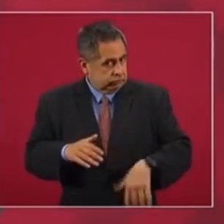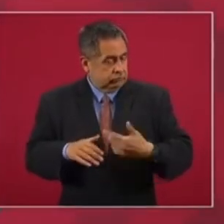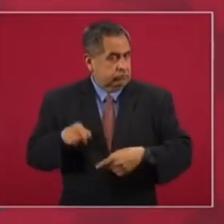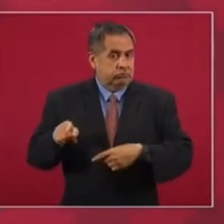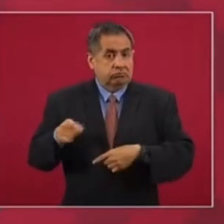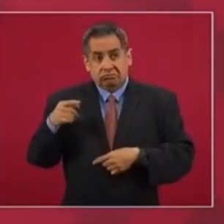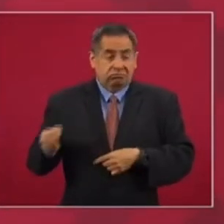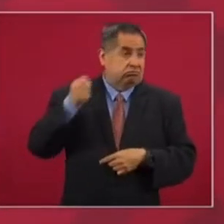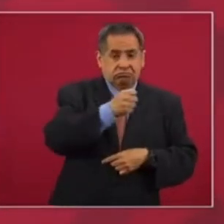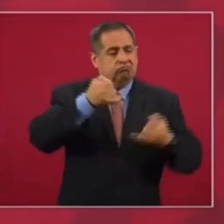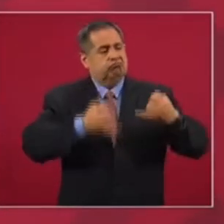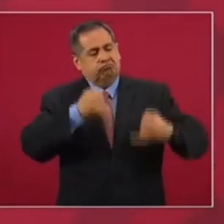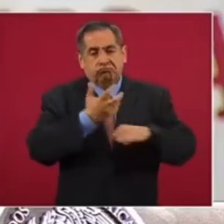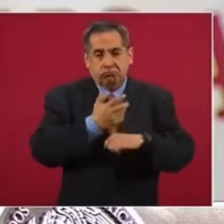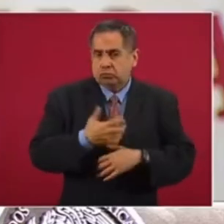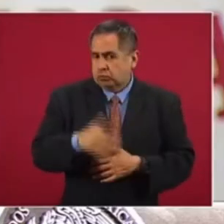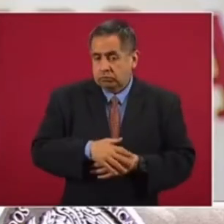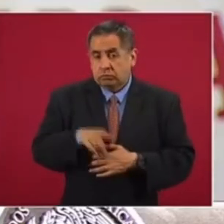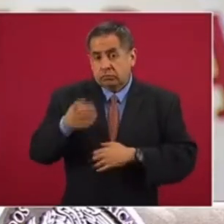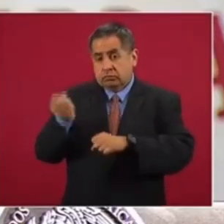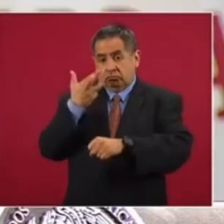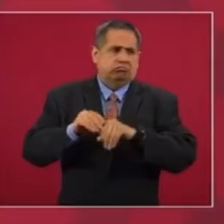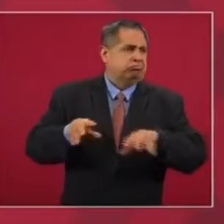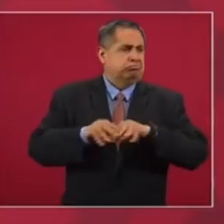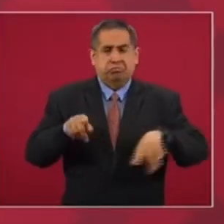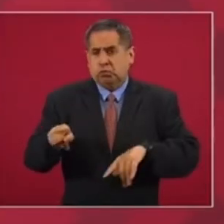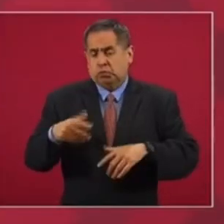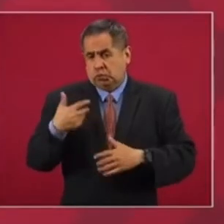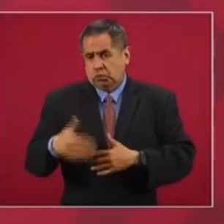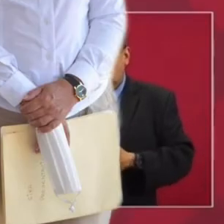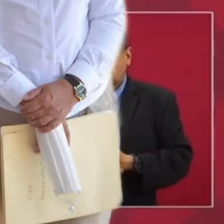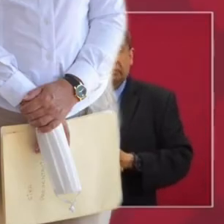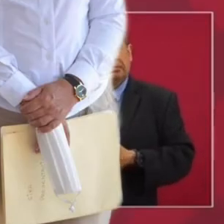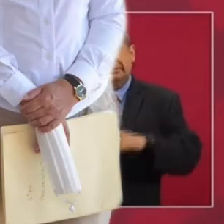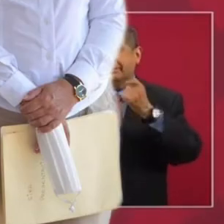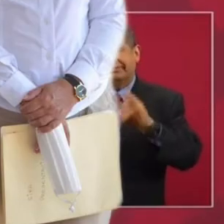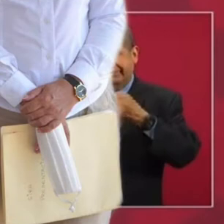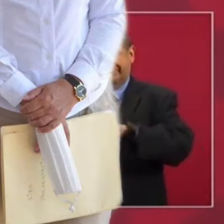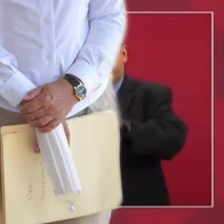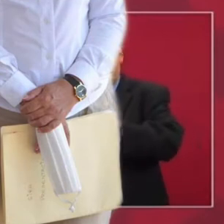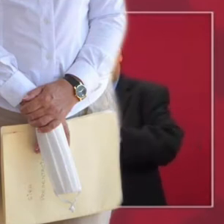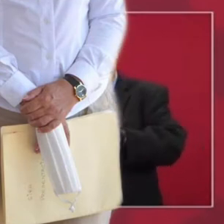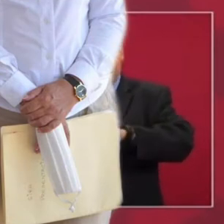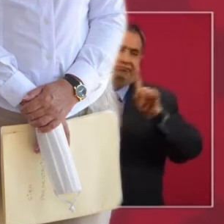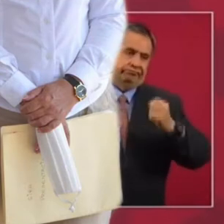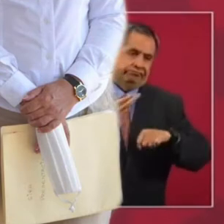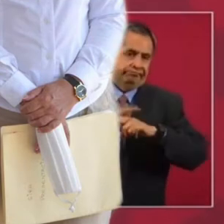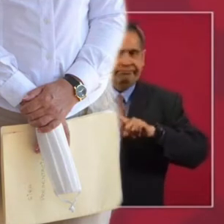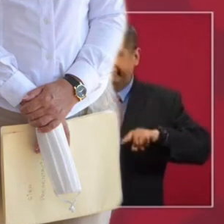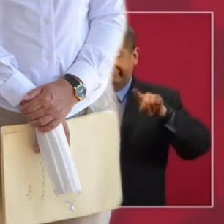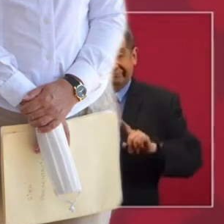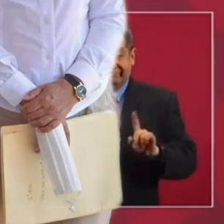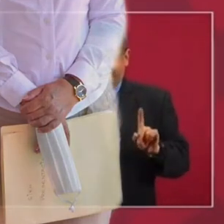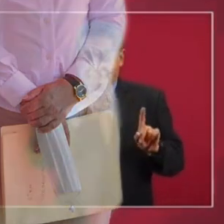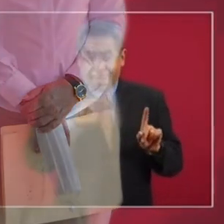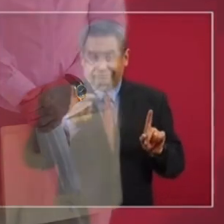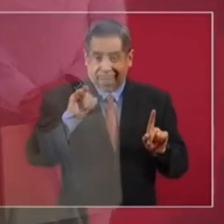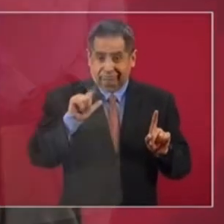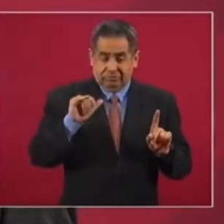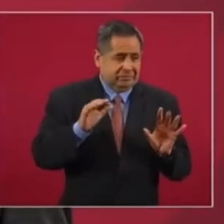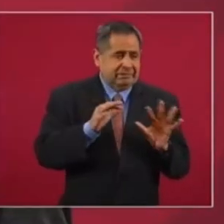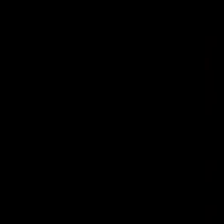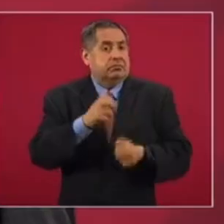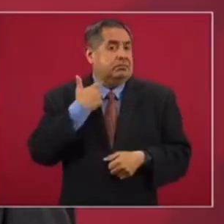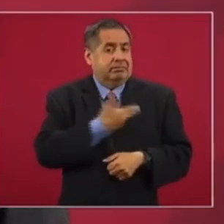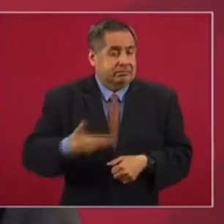y un secretario muy influyente, porque hay de secretarios a secretarios. Además, este secretario está muy cercano al